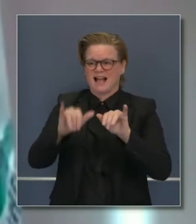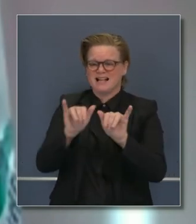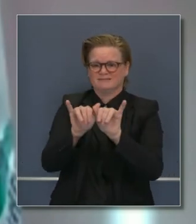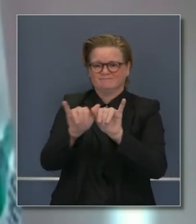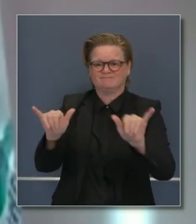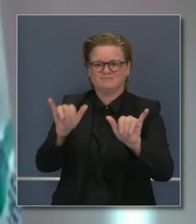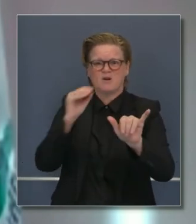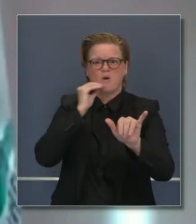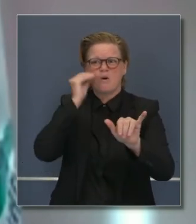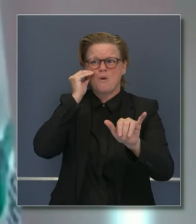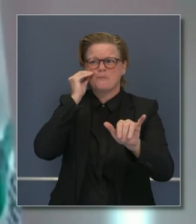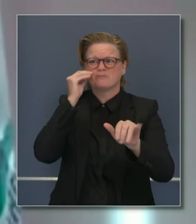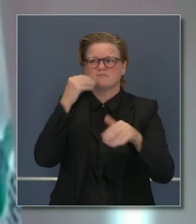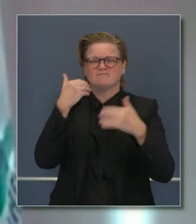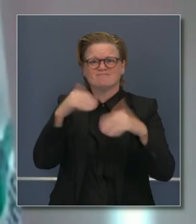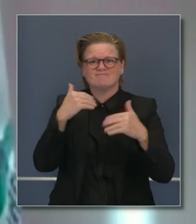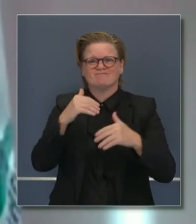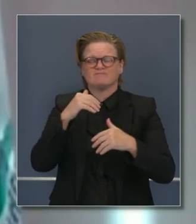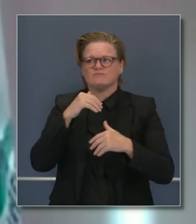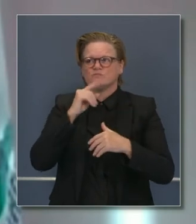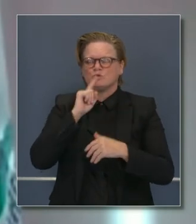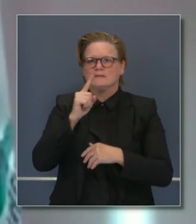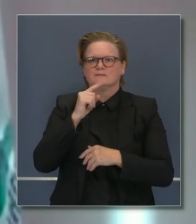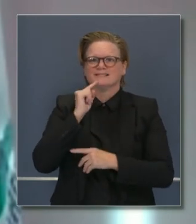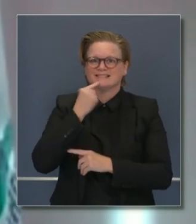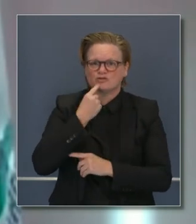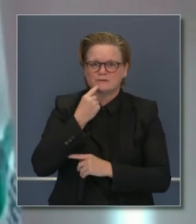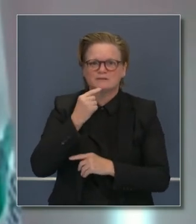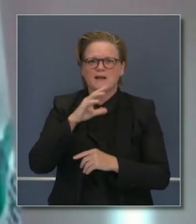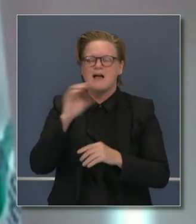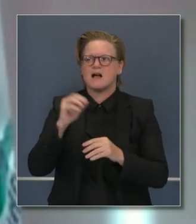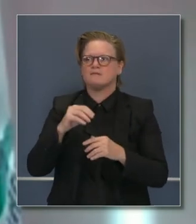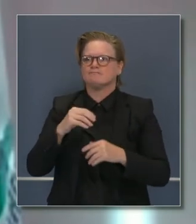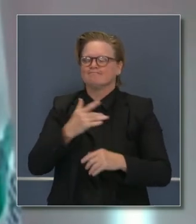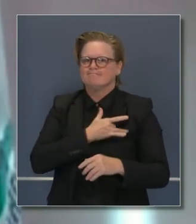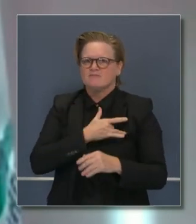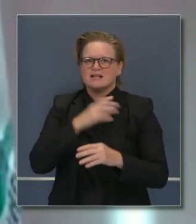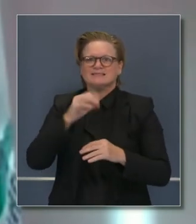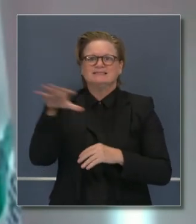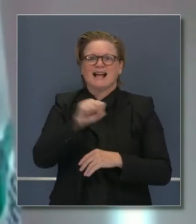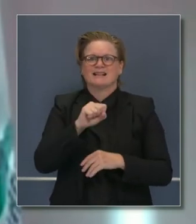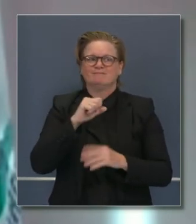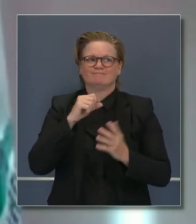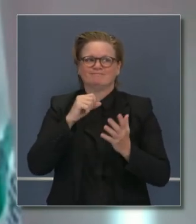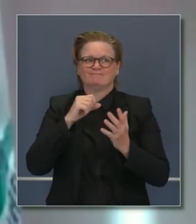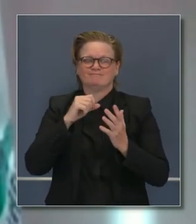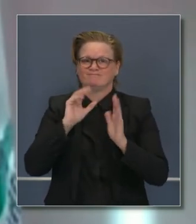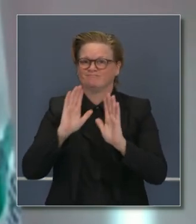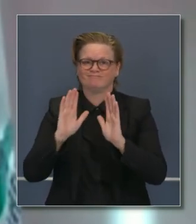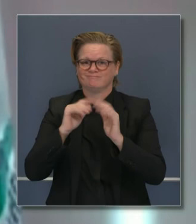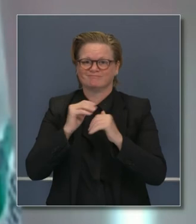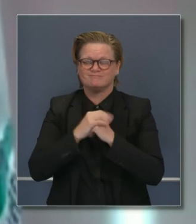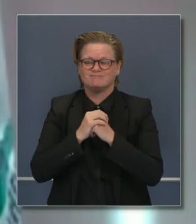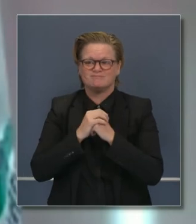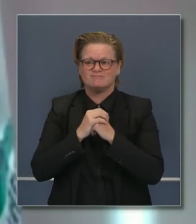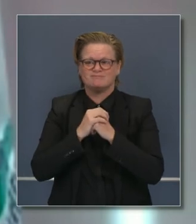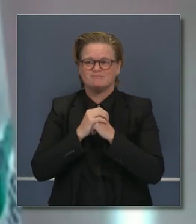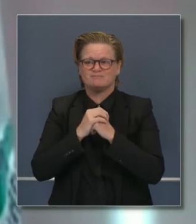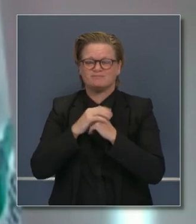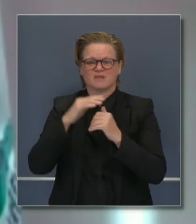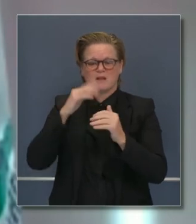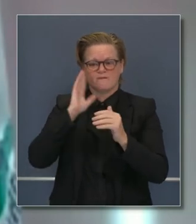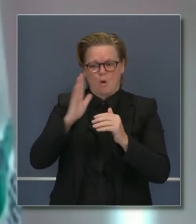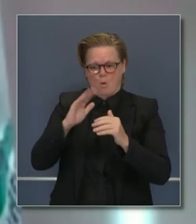en serio. Y tenemos que acatarla tanto como se pueda para sobreponernos a las próximas semanas y meses, como dijo el gobernador,